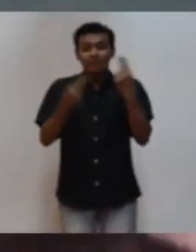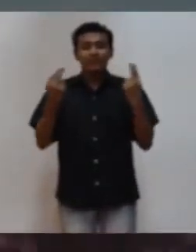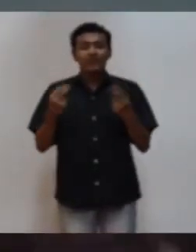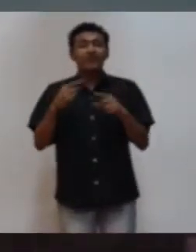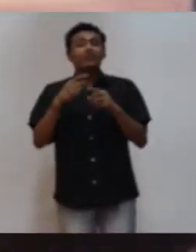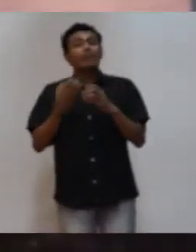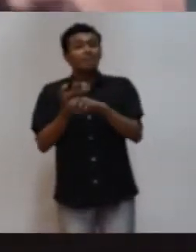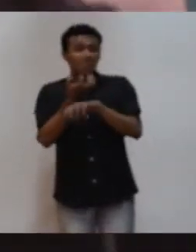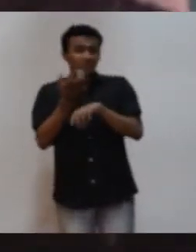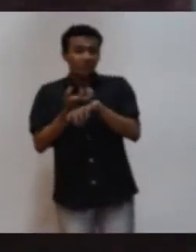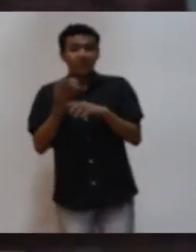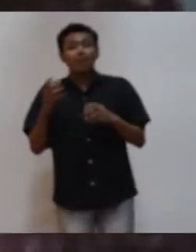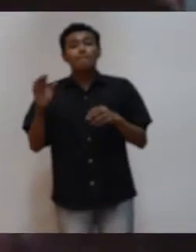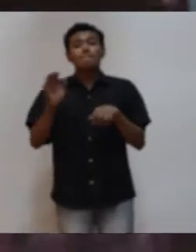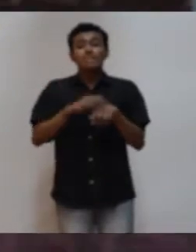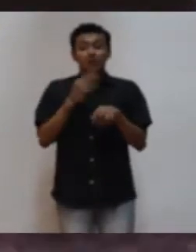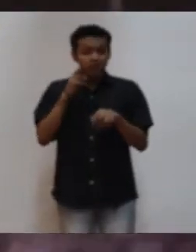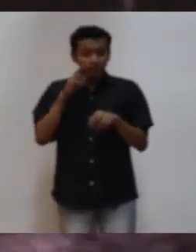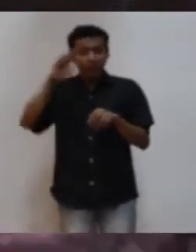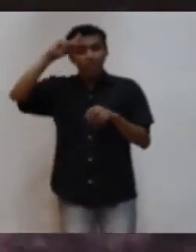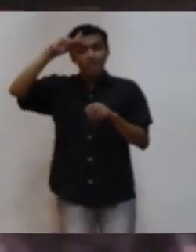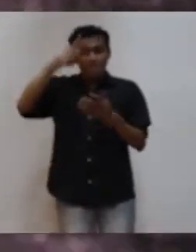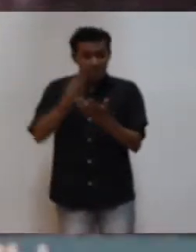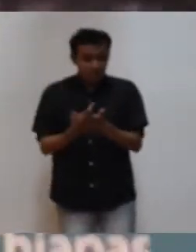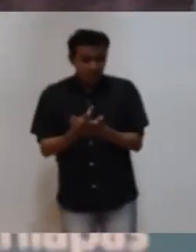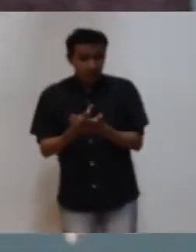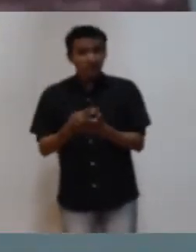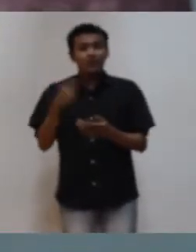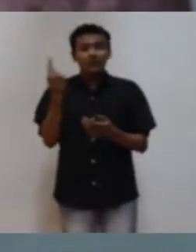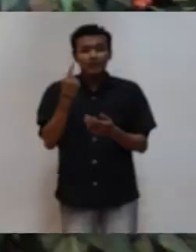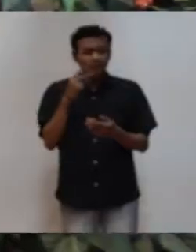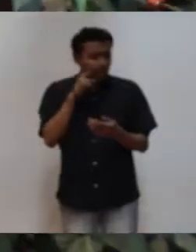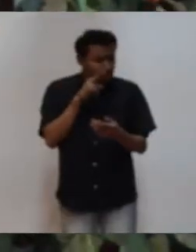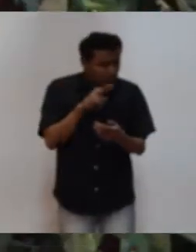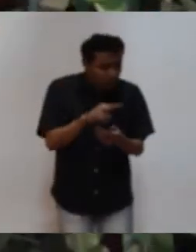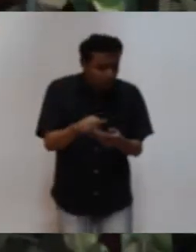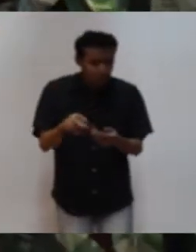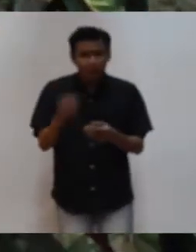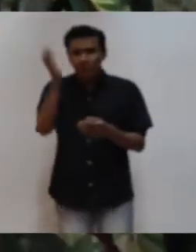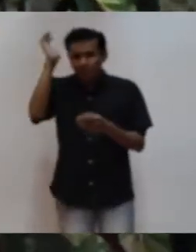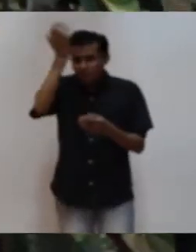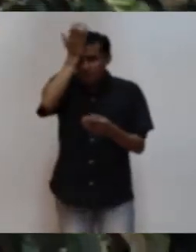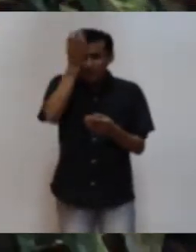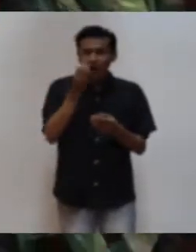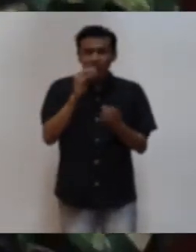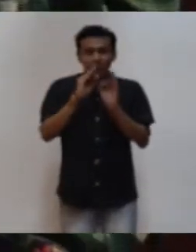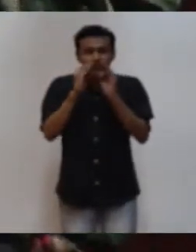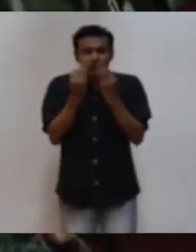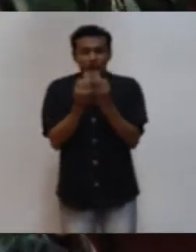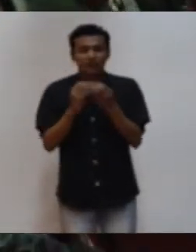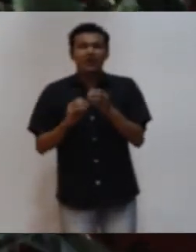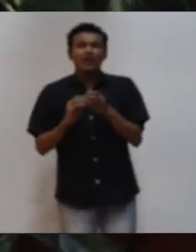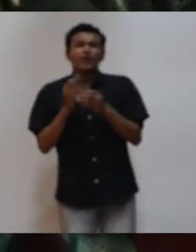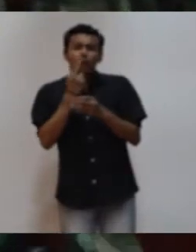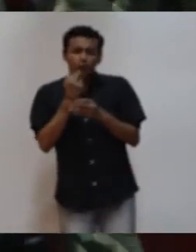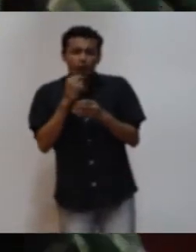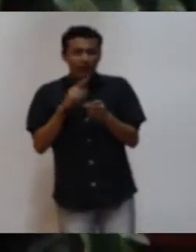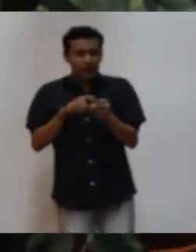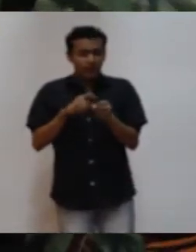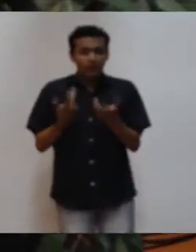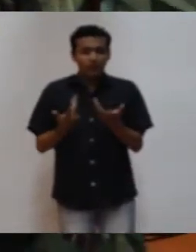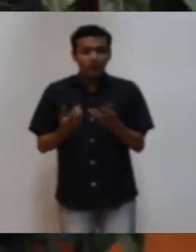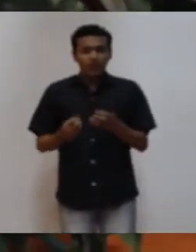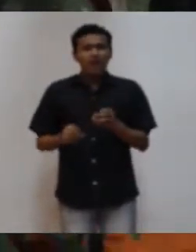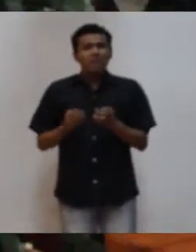Etiopía. Fue descubierto por Caldi, un pastor etiopé que notó que sus cabras al comer un fruto color rojo